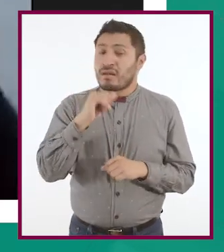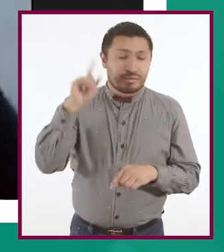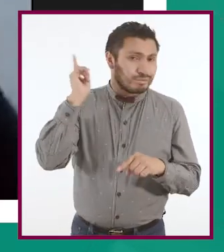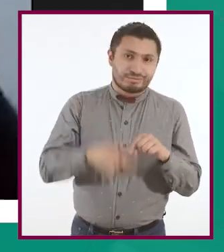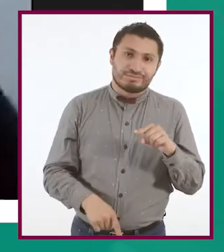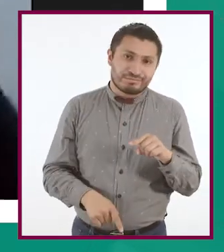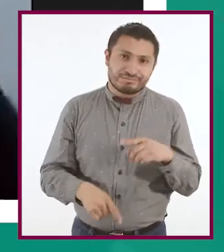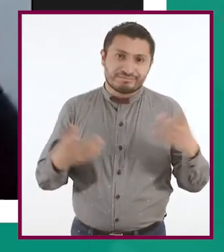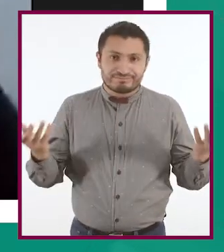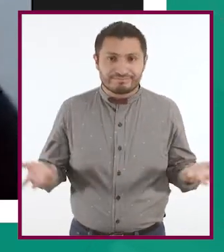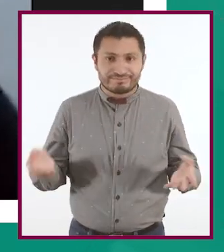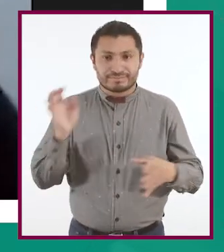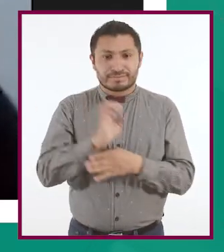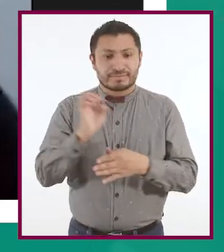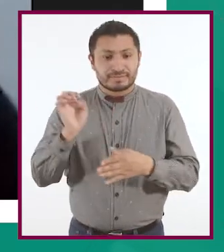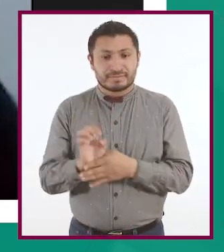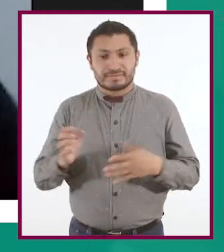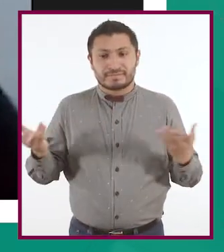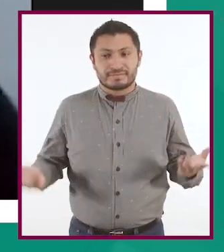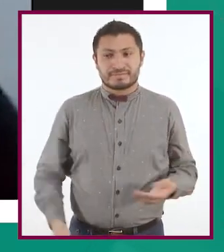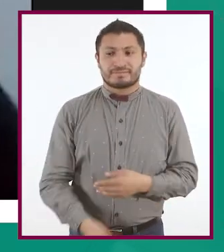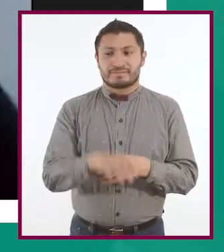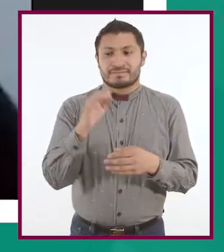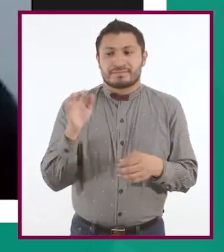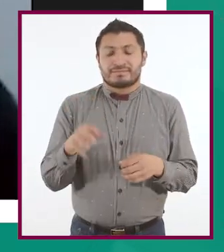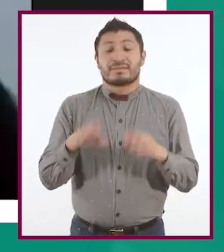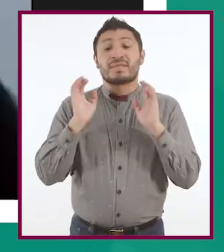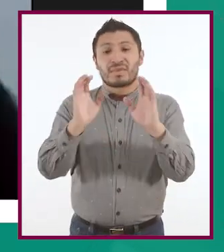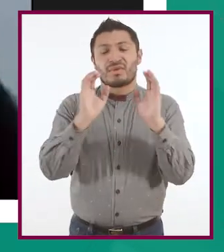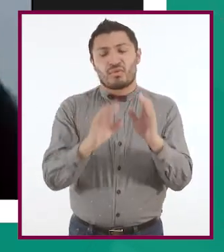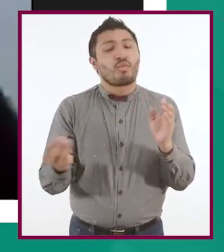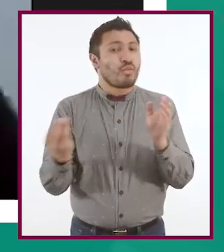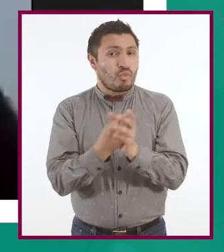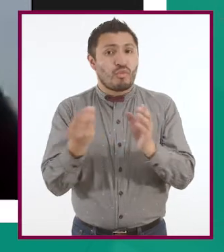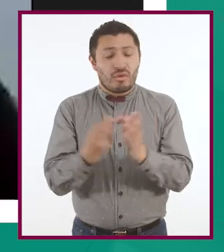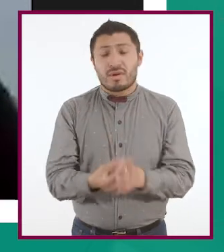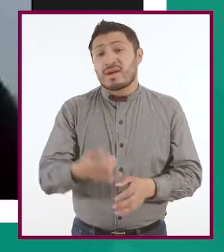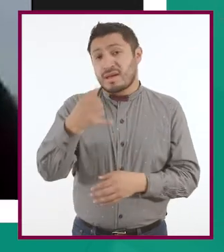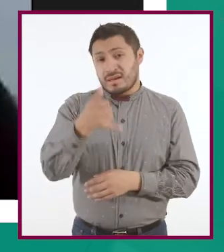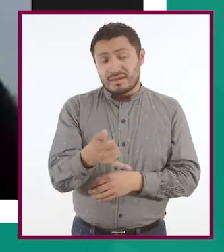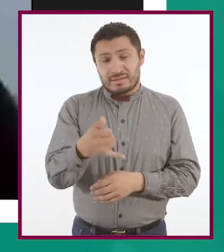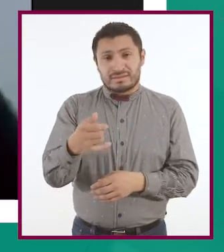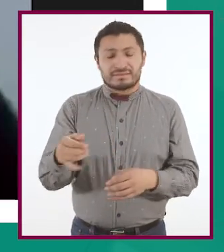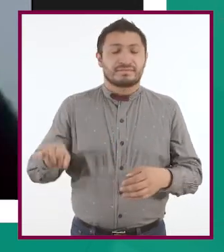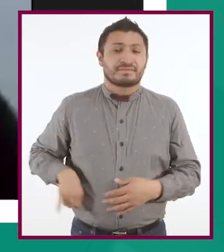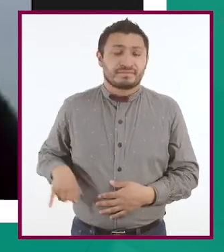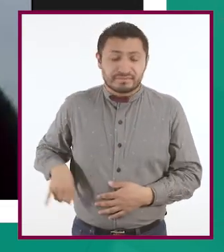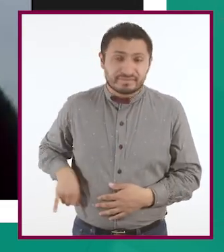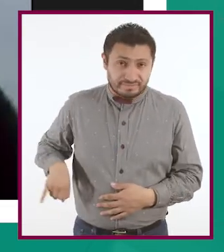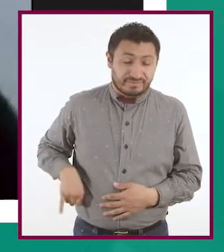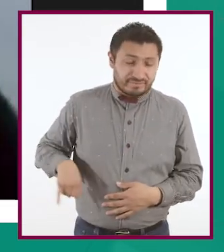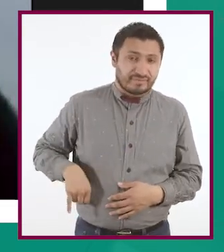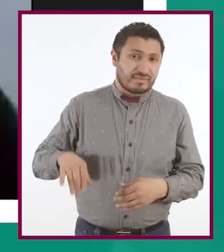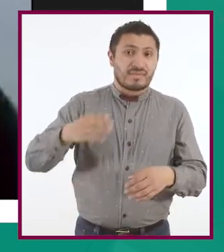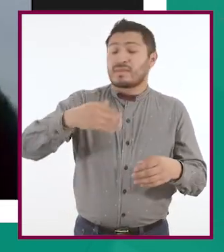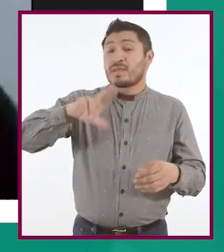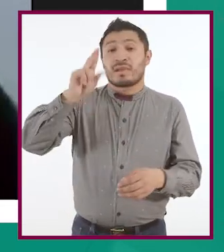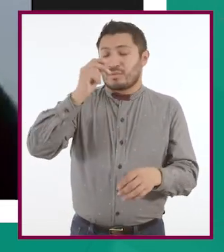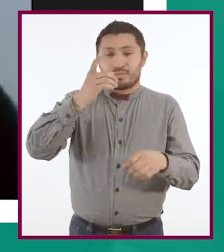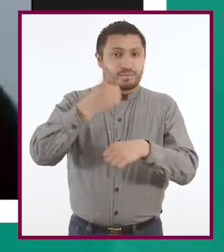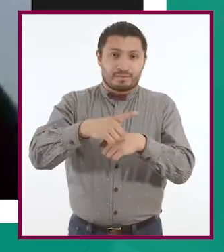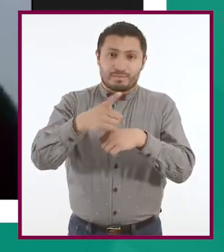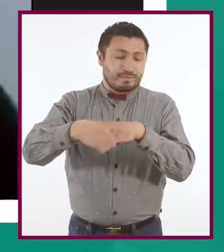eliminar. Entonces, más que nada cuidamos nuestra privacidad y nuestros intereses y que nadie nos haga daño.